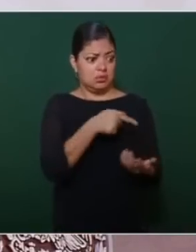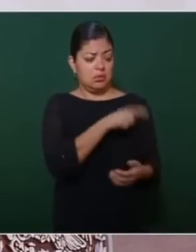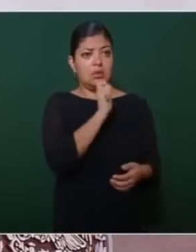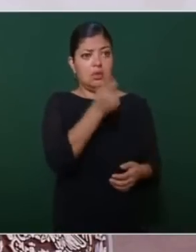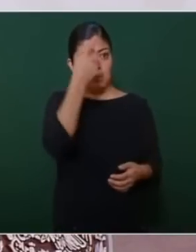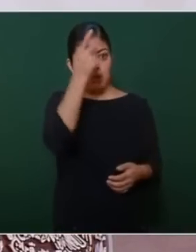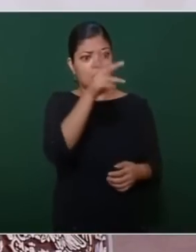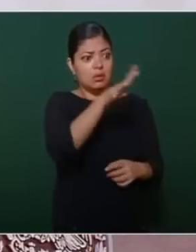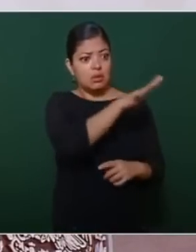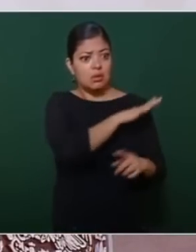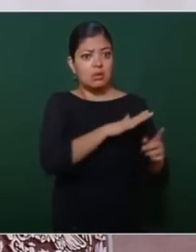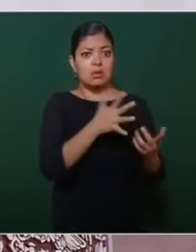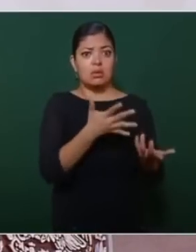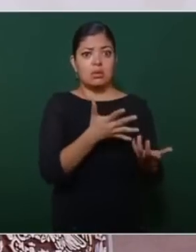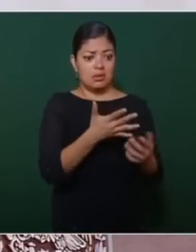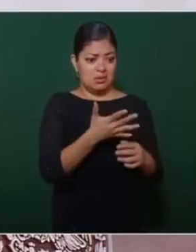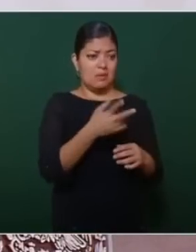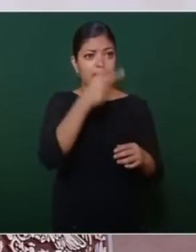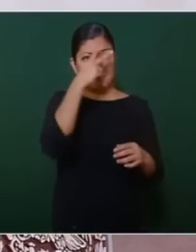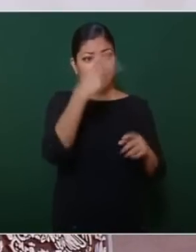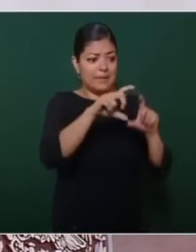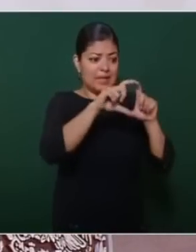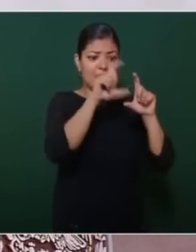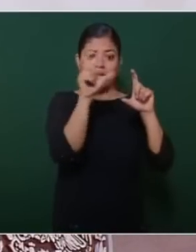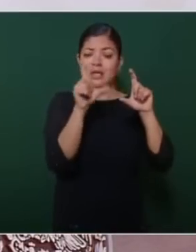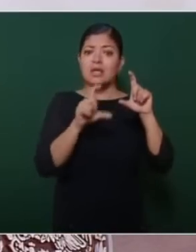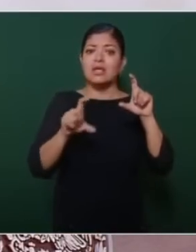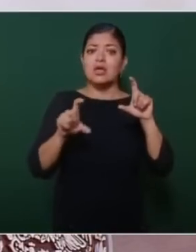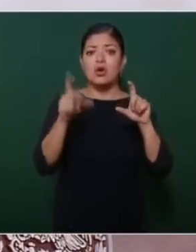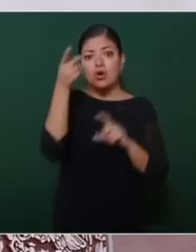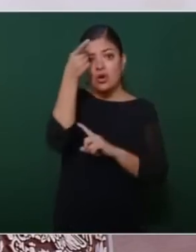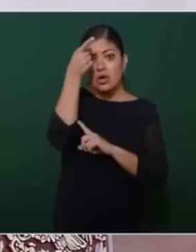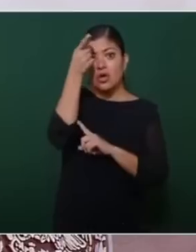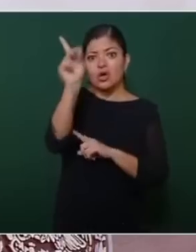de los Estados Unidos mexicanos de los hidrocarburos.